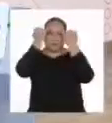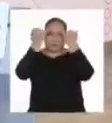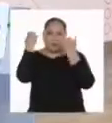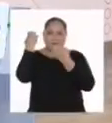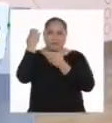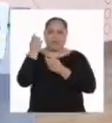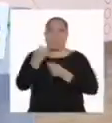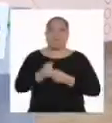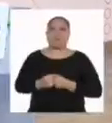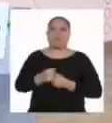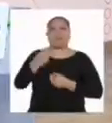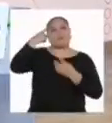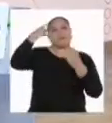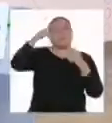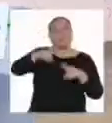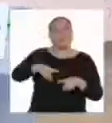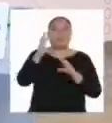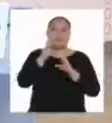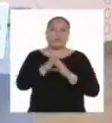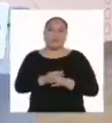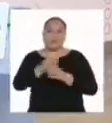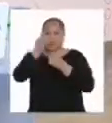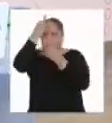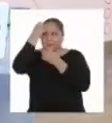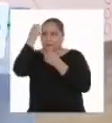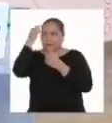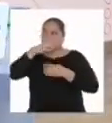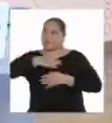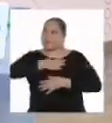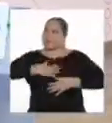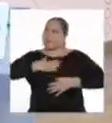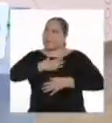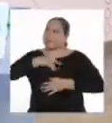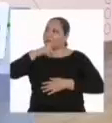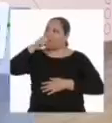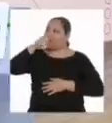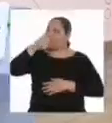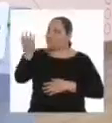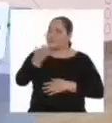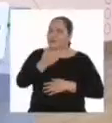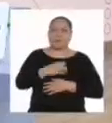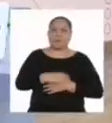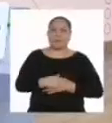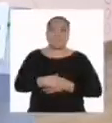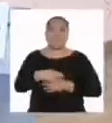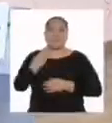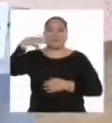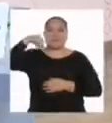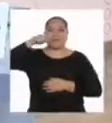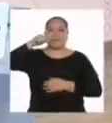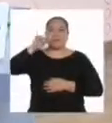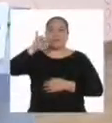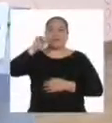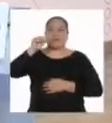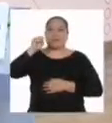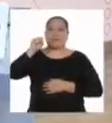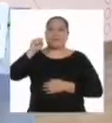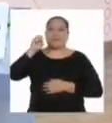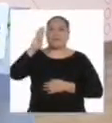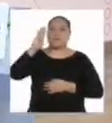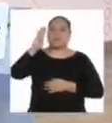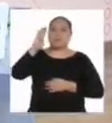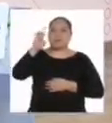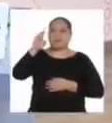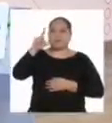3. Reconocer la importancia de la importancia importancia de los necesidades. Estamos con Matías, Belén